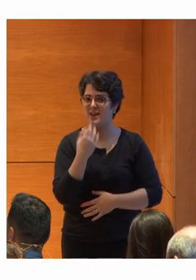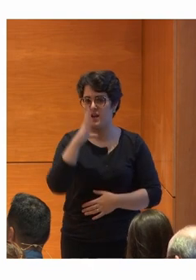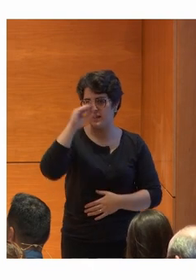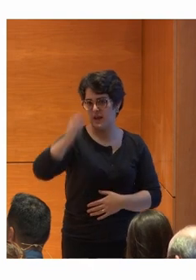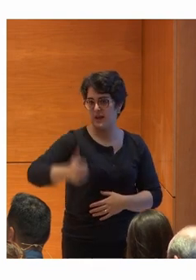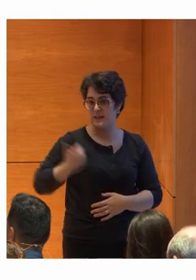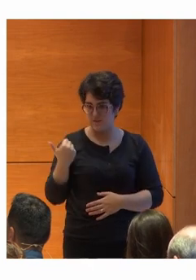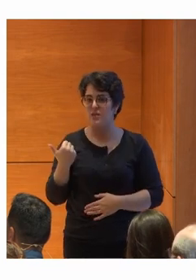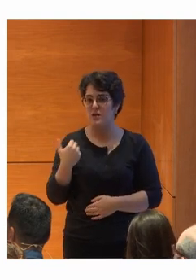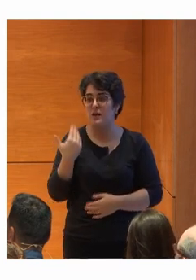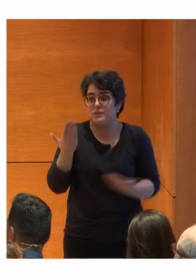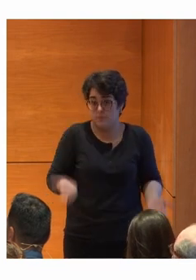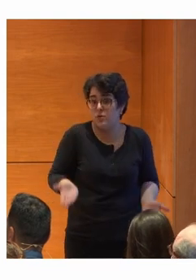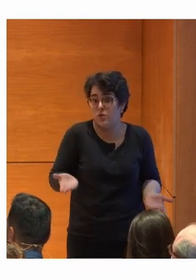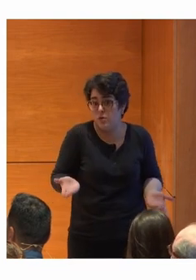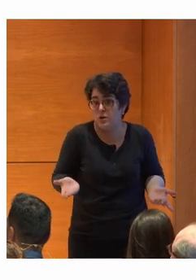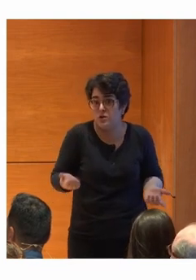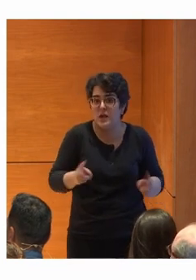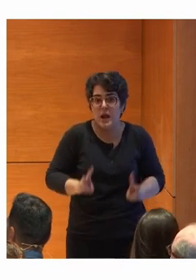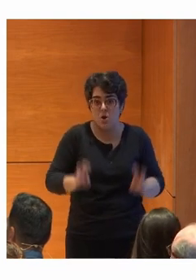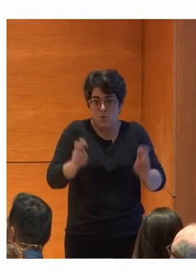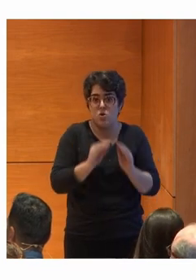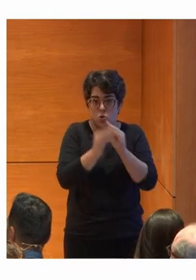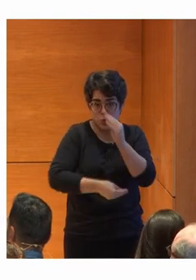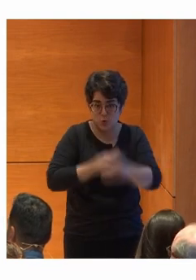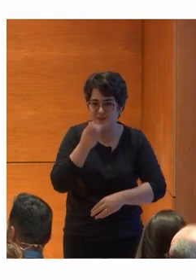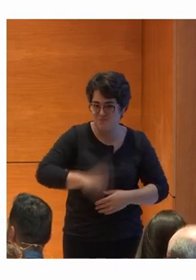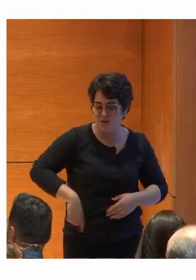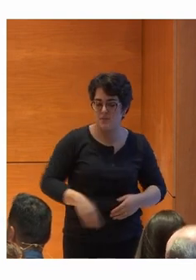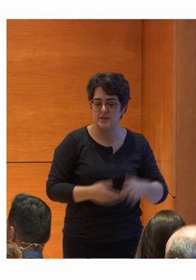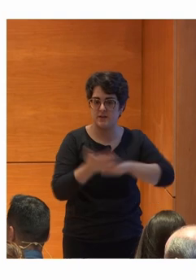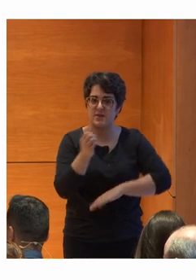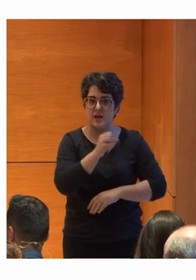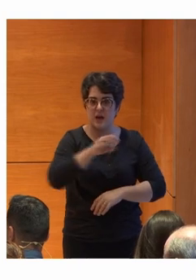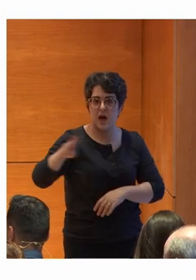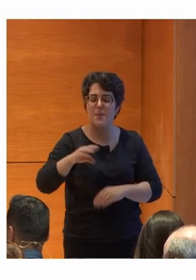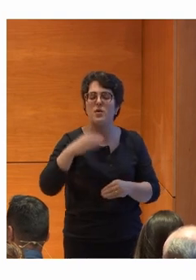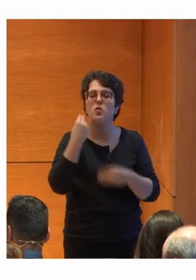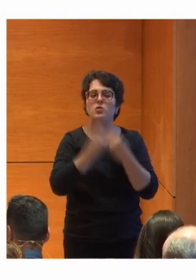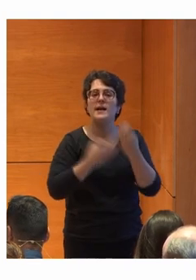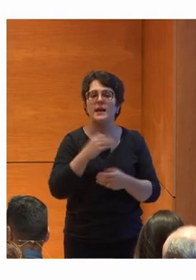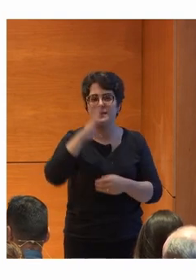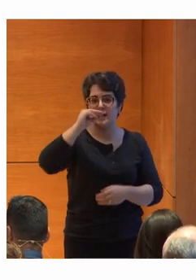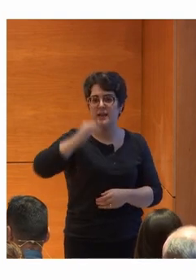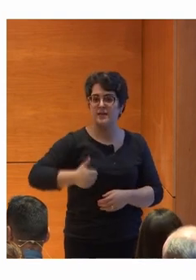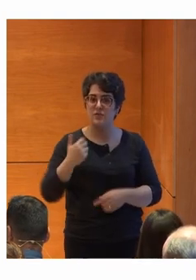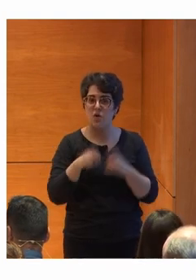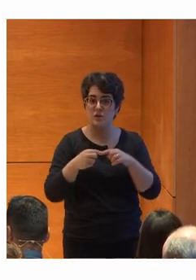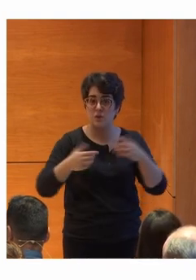inteligencia artificial y por tanto de la innovación. Es una aplicación basada en inteligencia artificial para